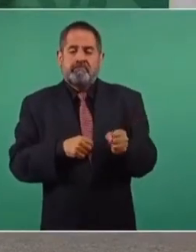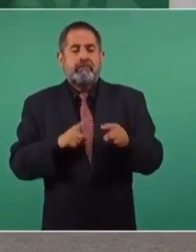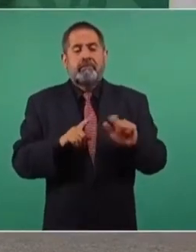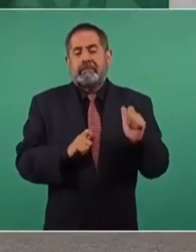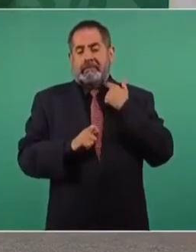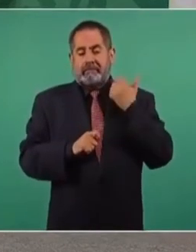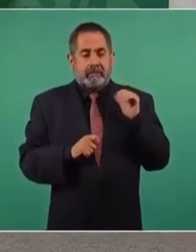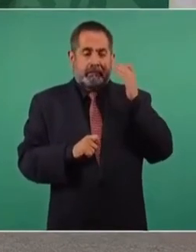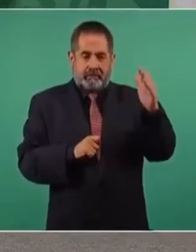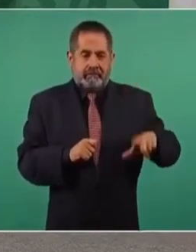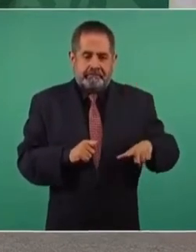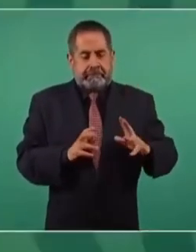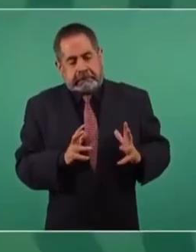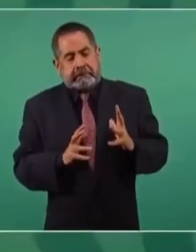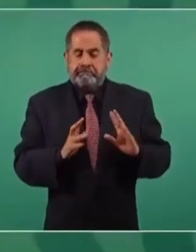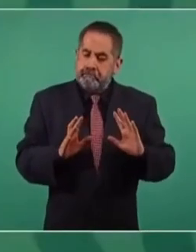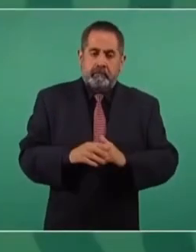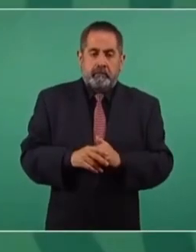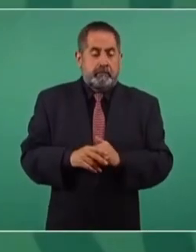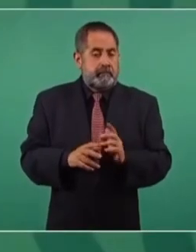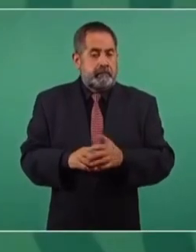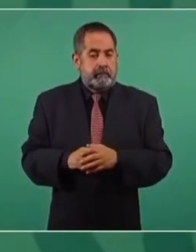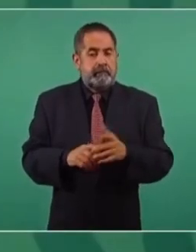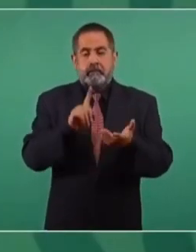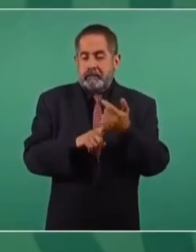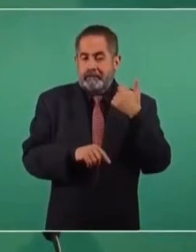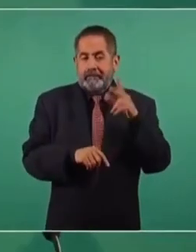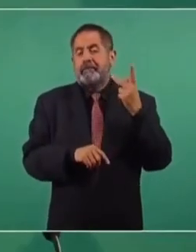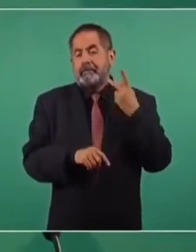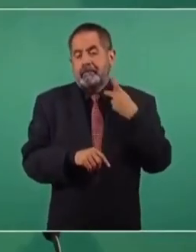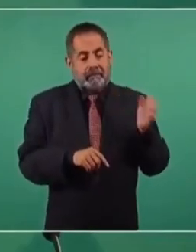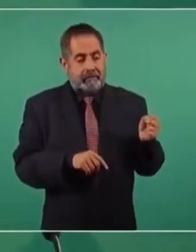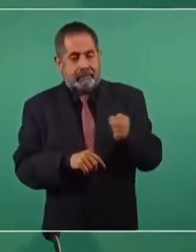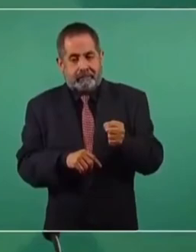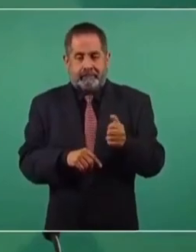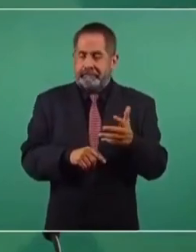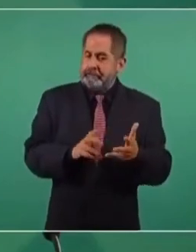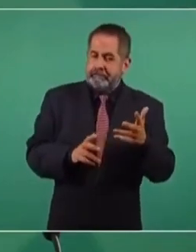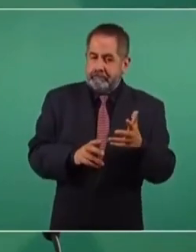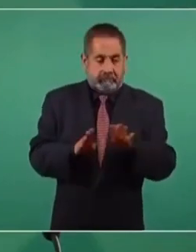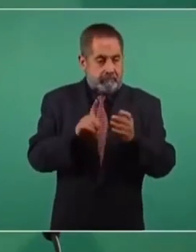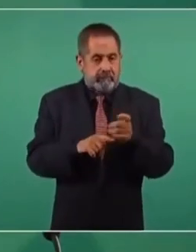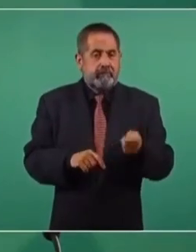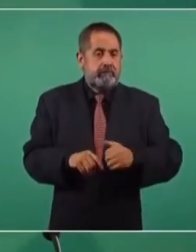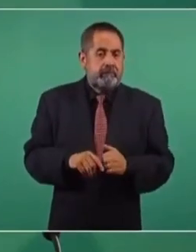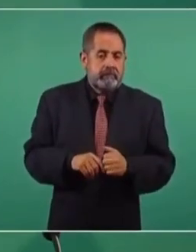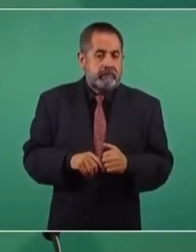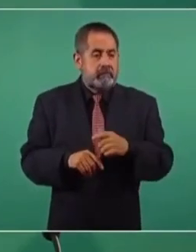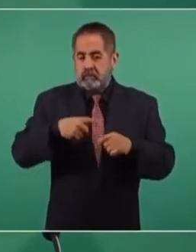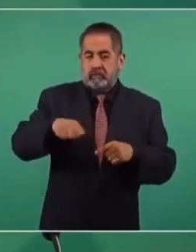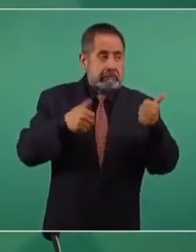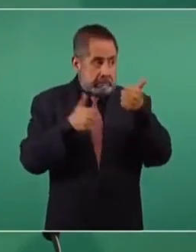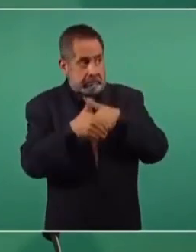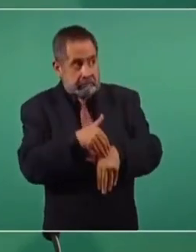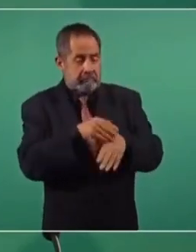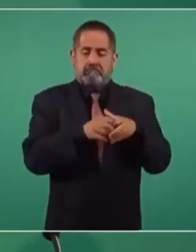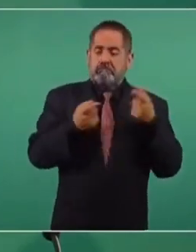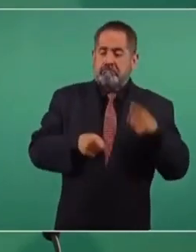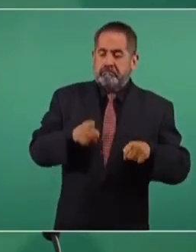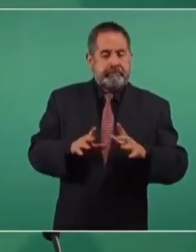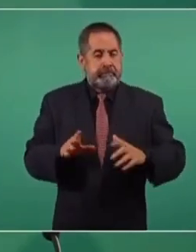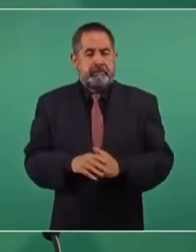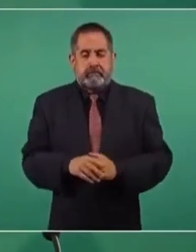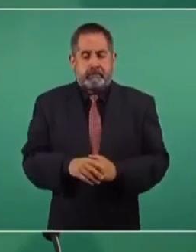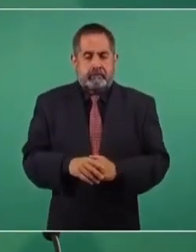el antiguo régimen, donde la política estaba al servicio de las minorías,